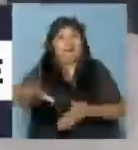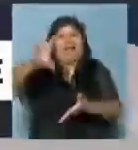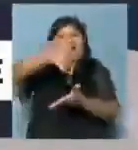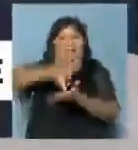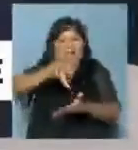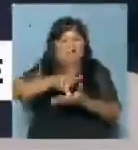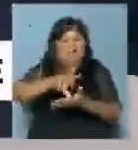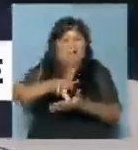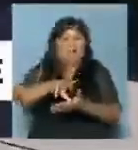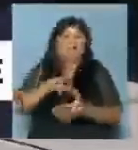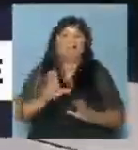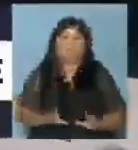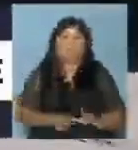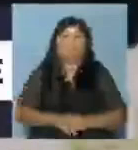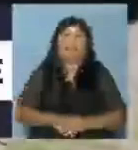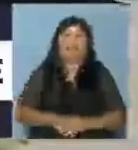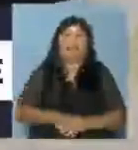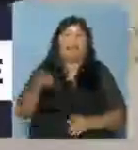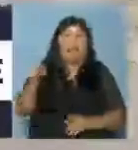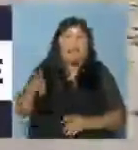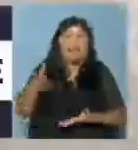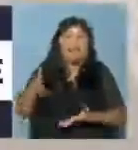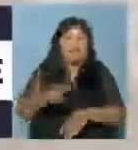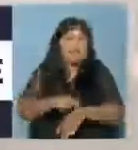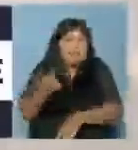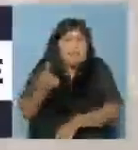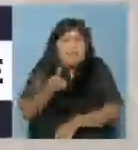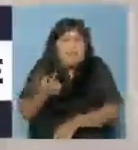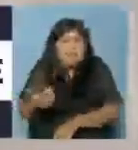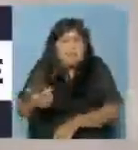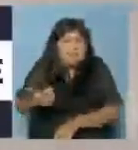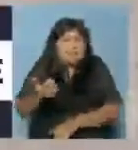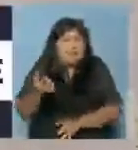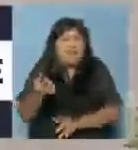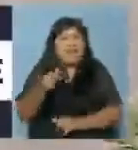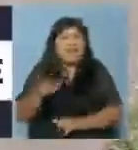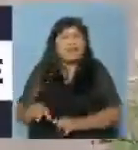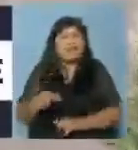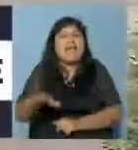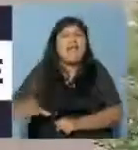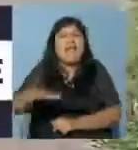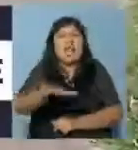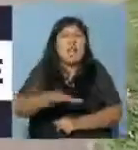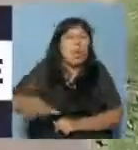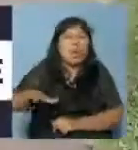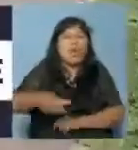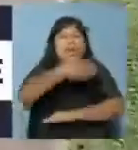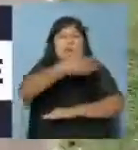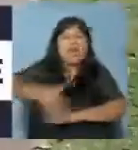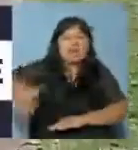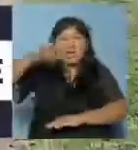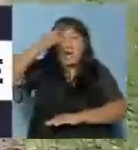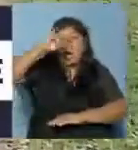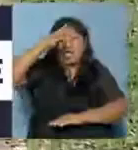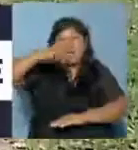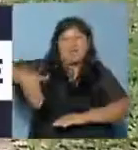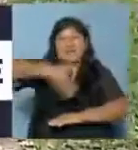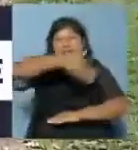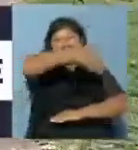inmigrantes. Esto es lo que ha sucedido hace minutos atrás en calle Gorriti,